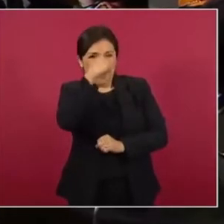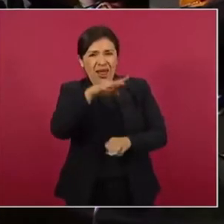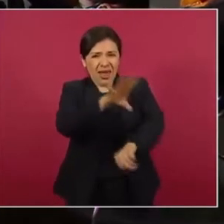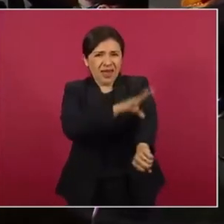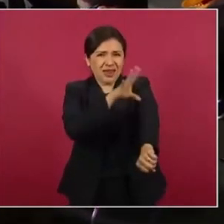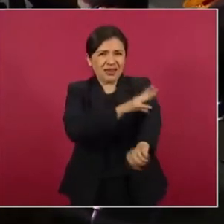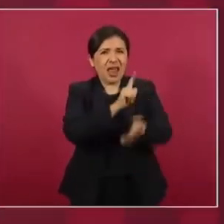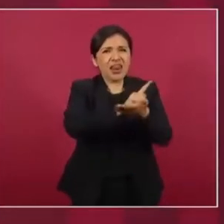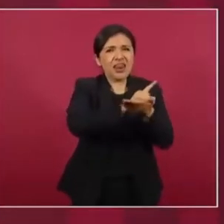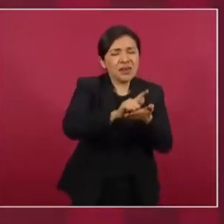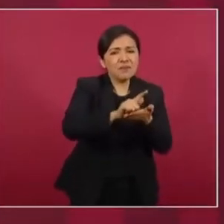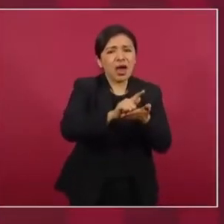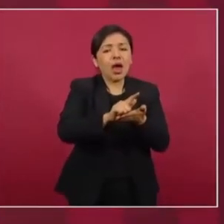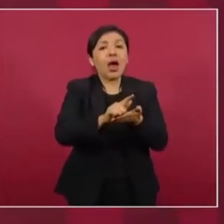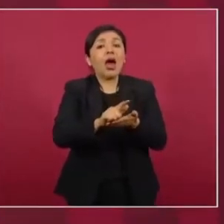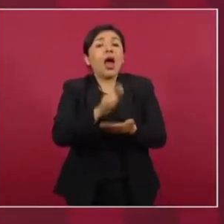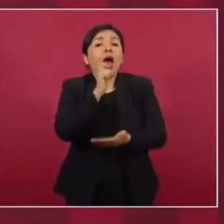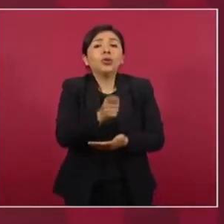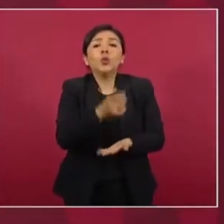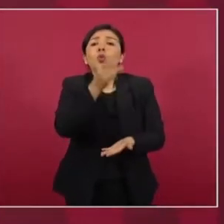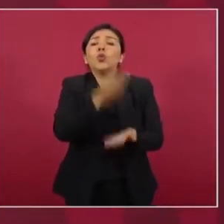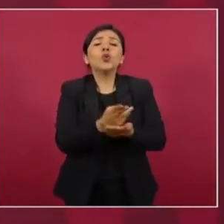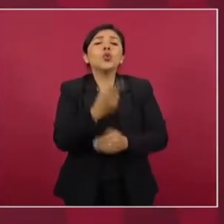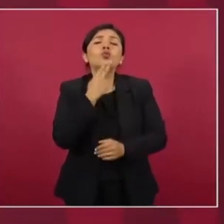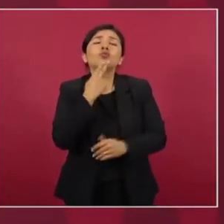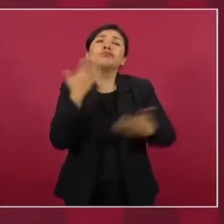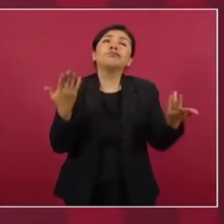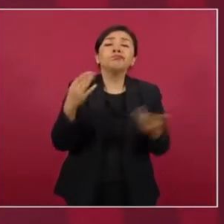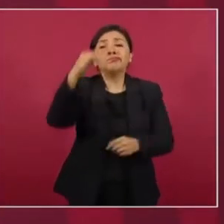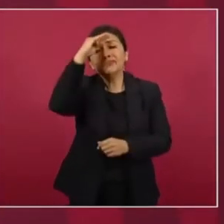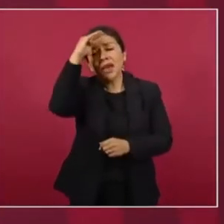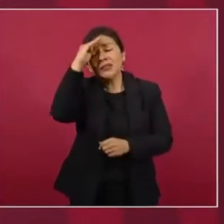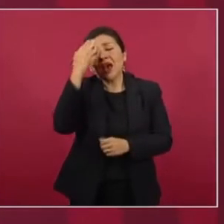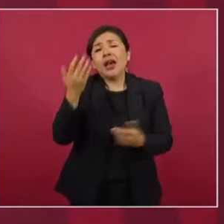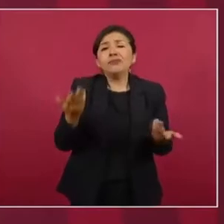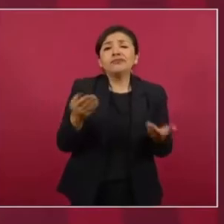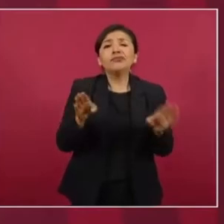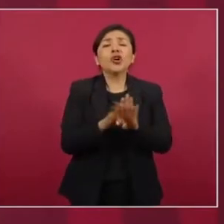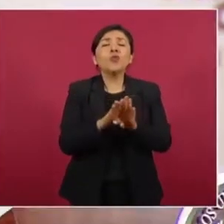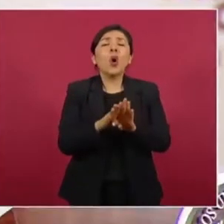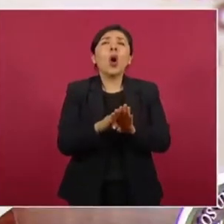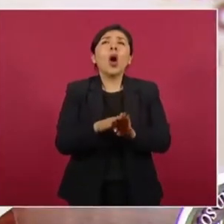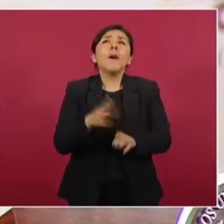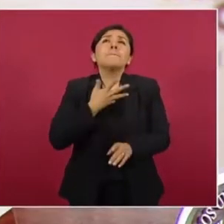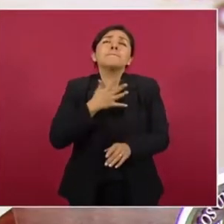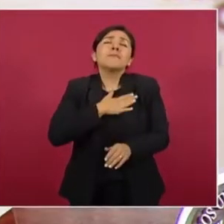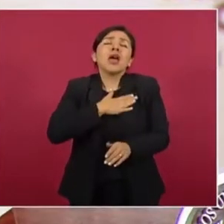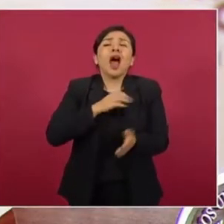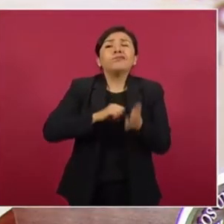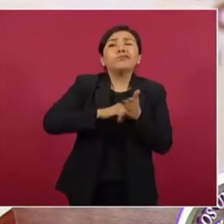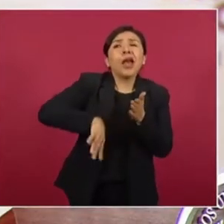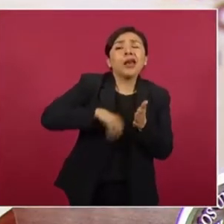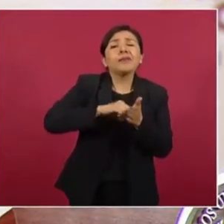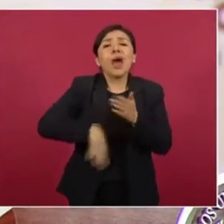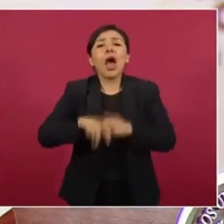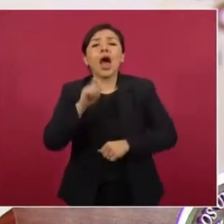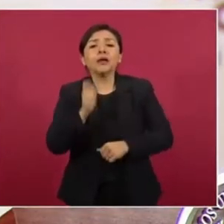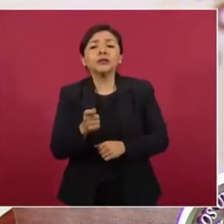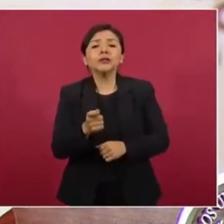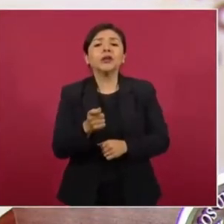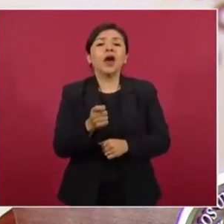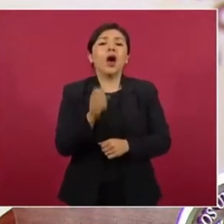y que sólo utilizan de pretexto o de excusa o